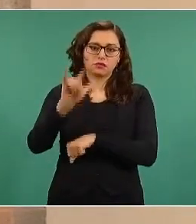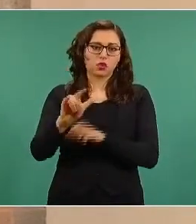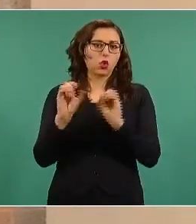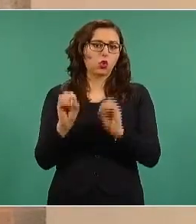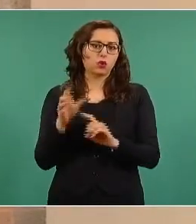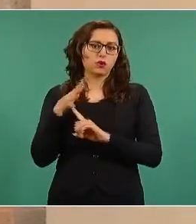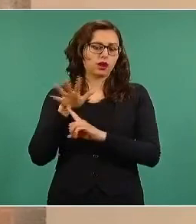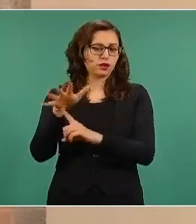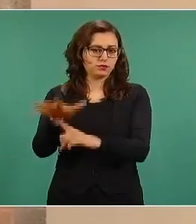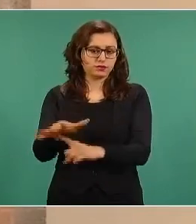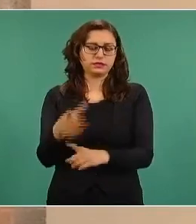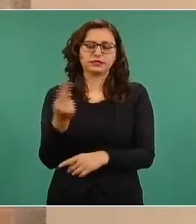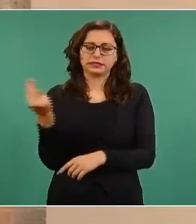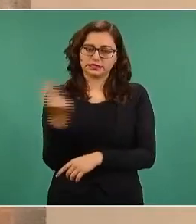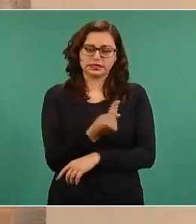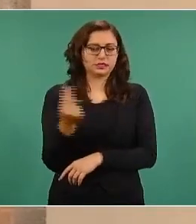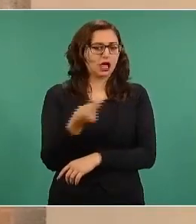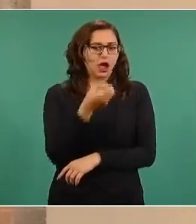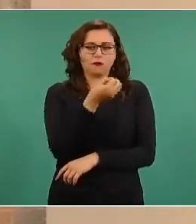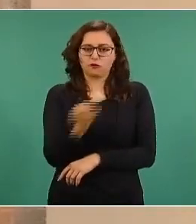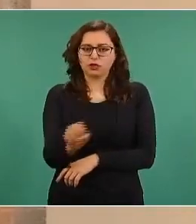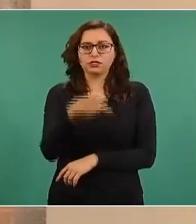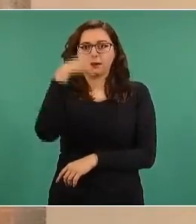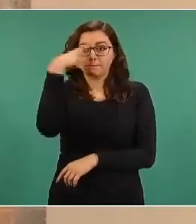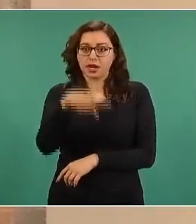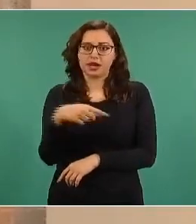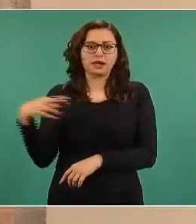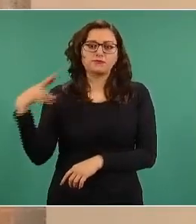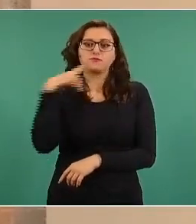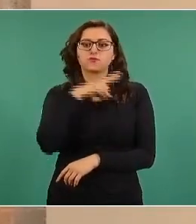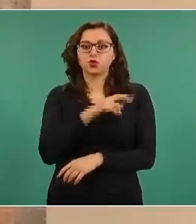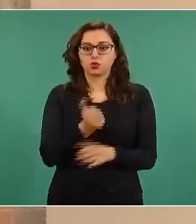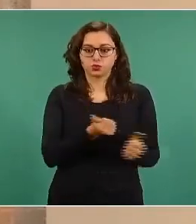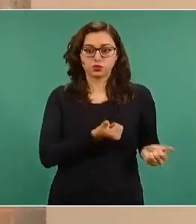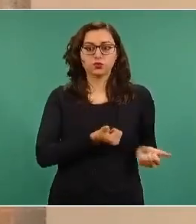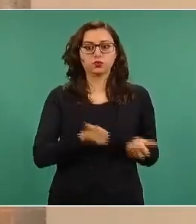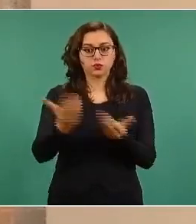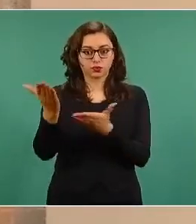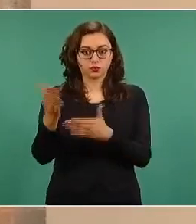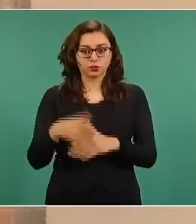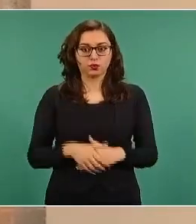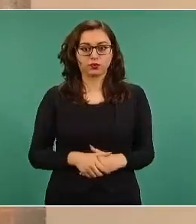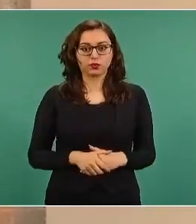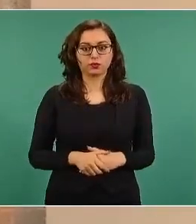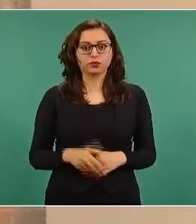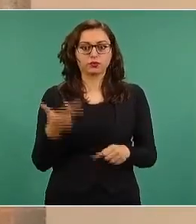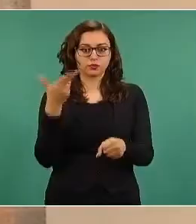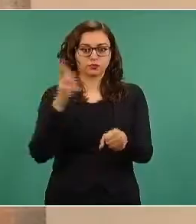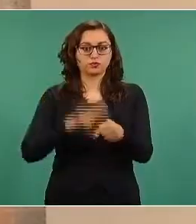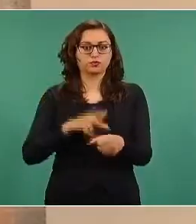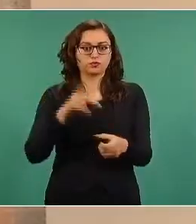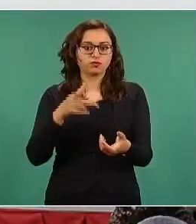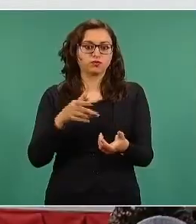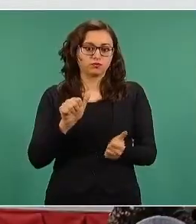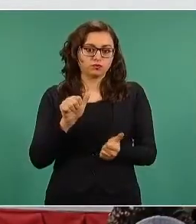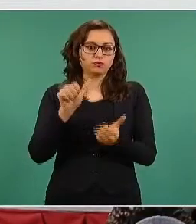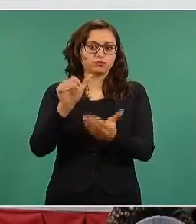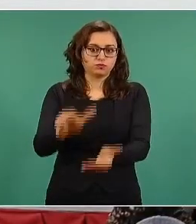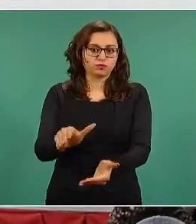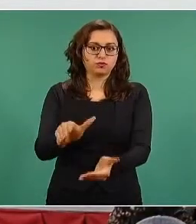en el menor tiempo posible poner a disposición las vacunas en los hospitales y